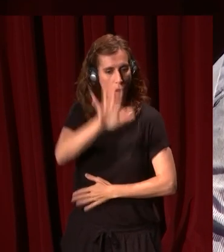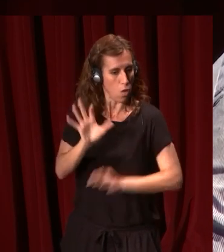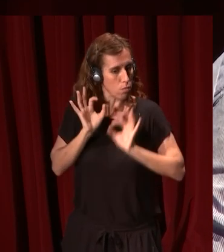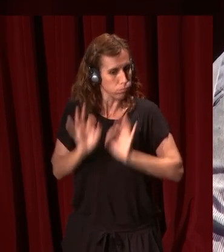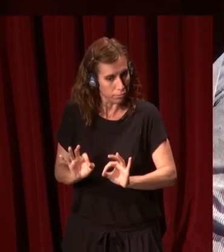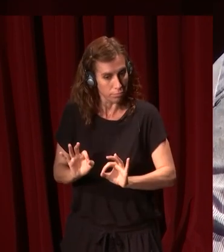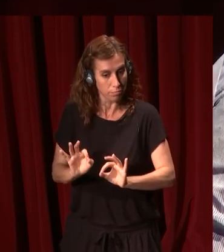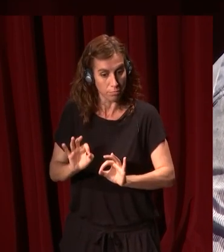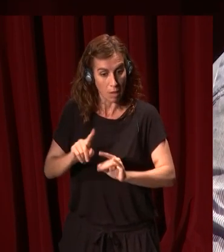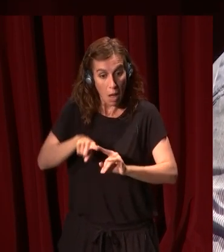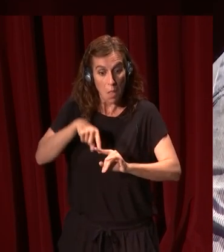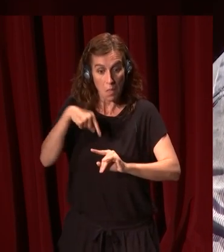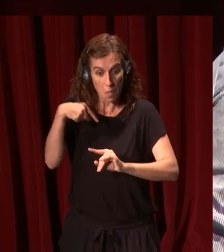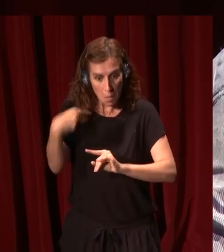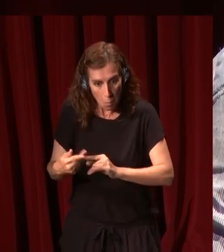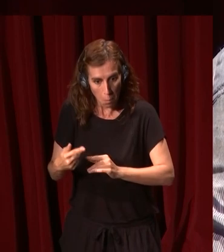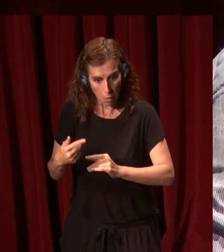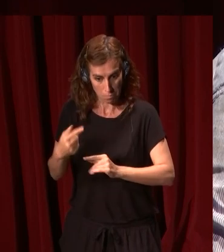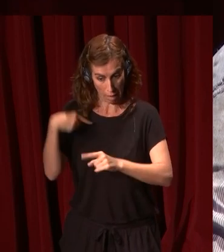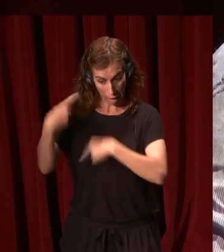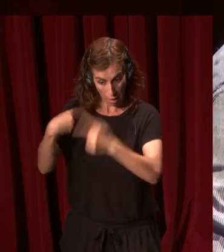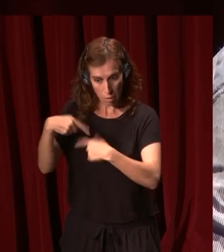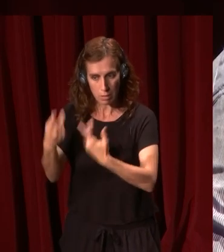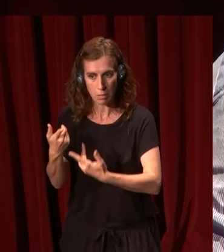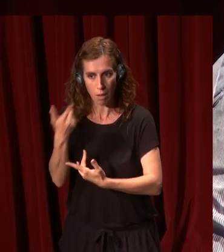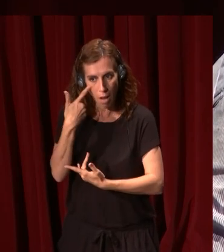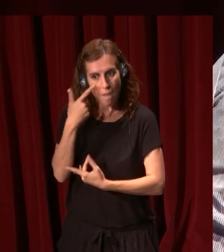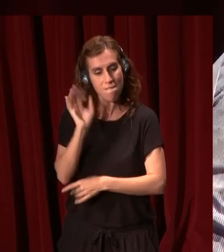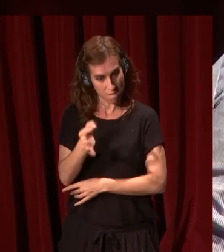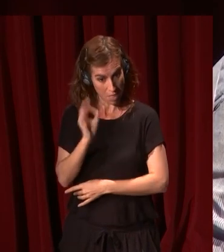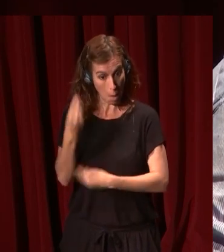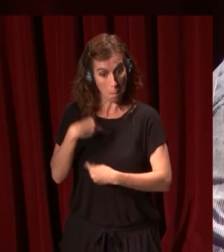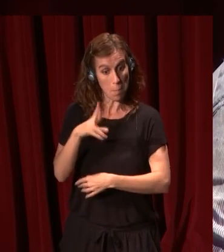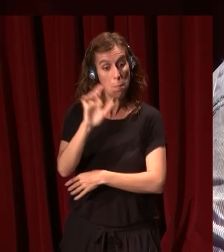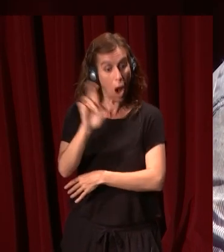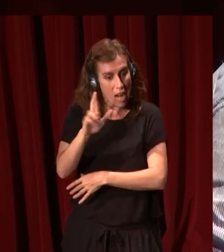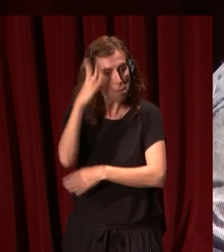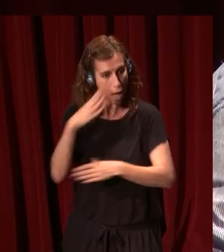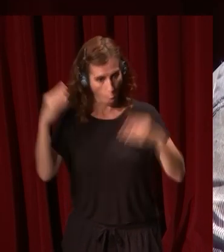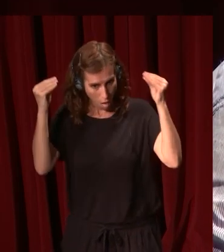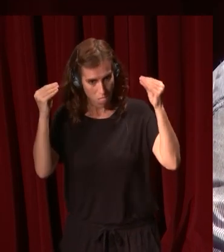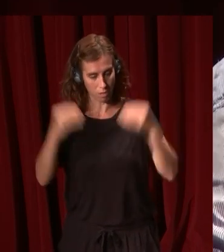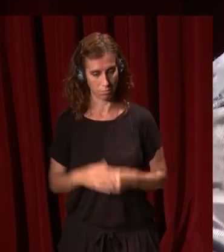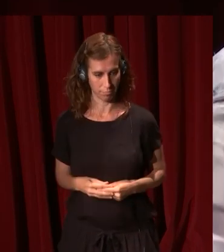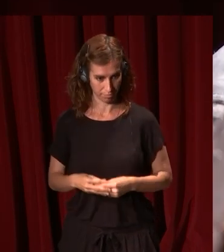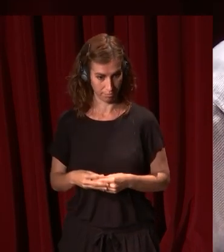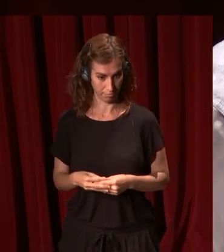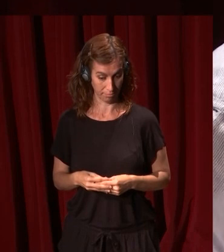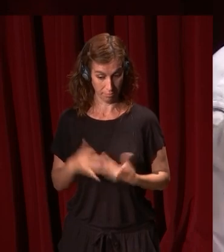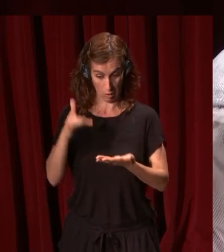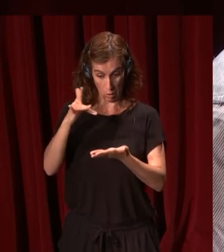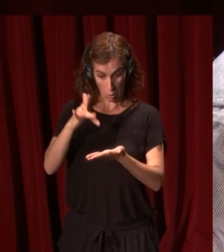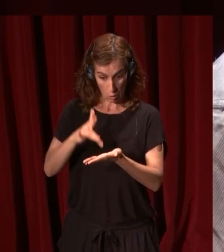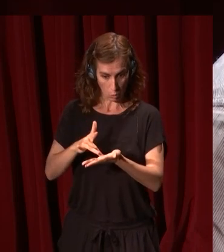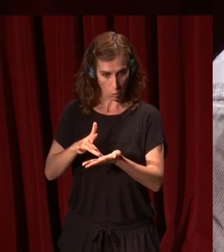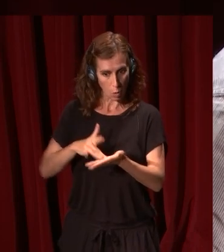lo que luego confirmó la posteridad con creciente énfasis, como Rembrandt en Holanda, como Durero en Alemania. Ocuparía en adelante y